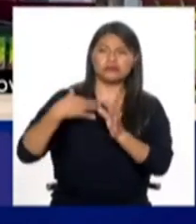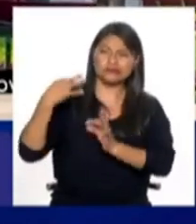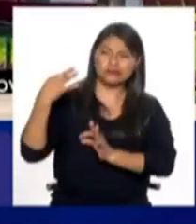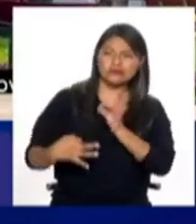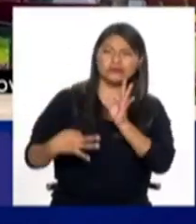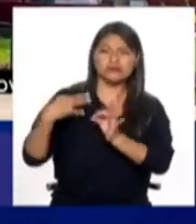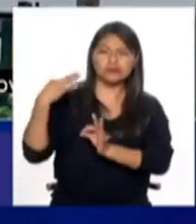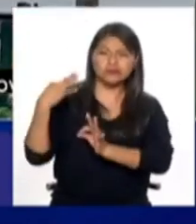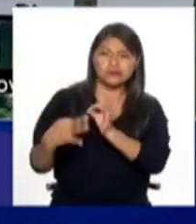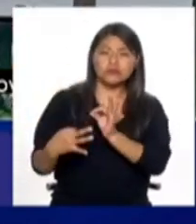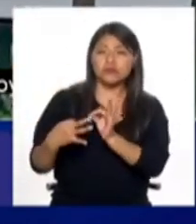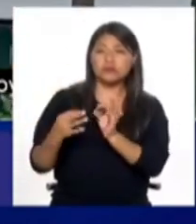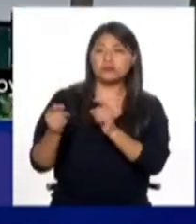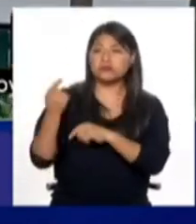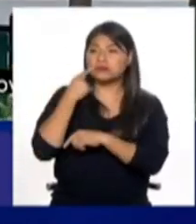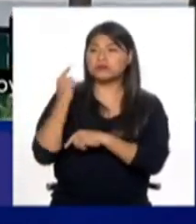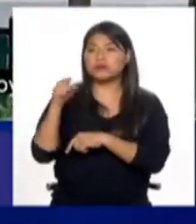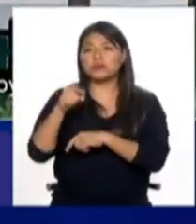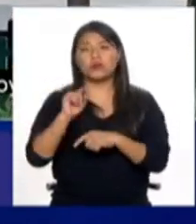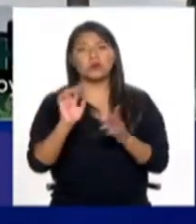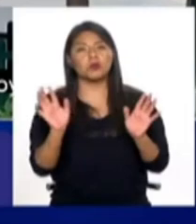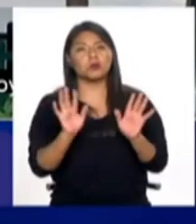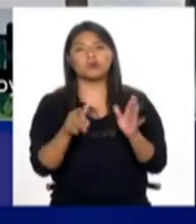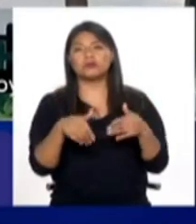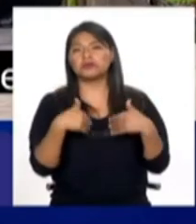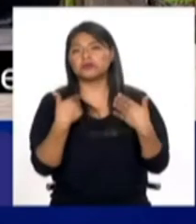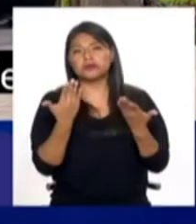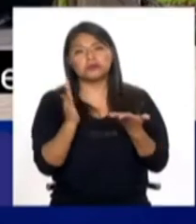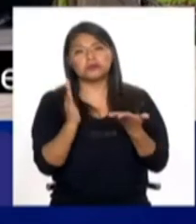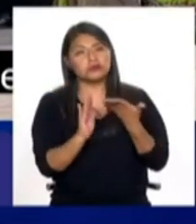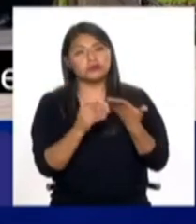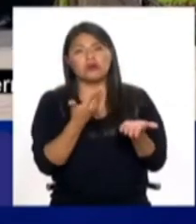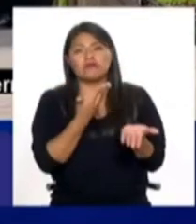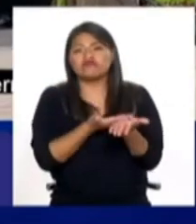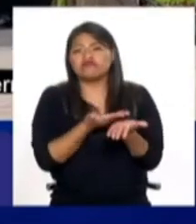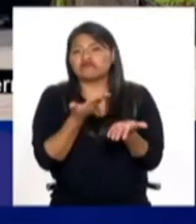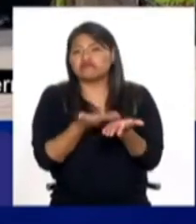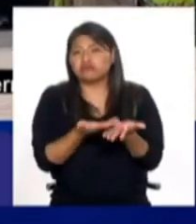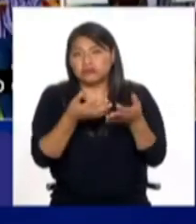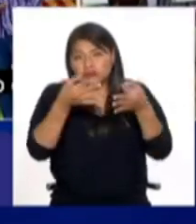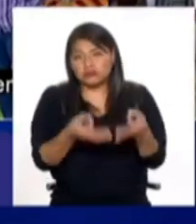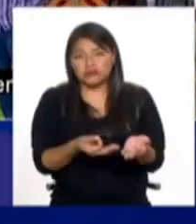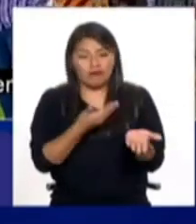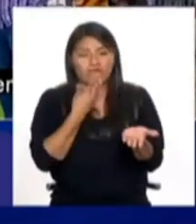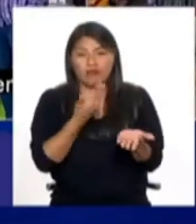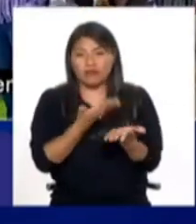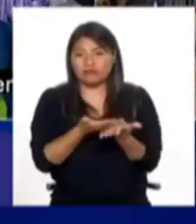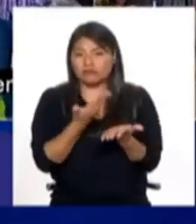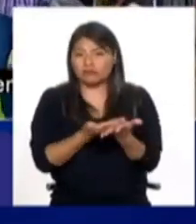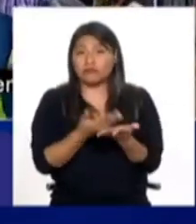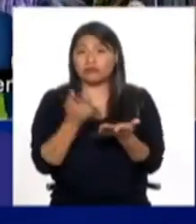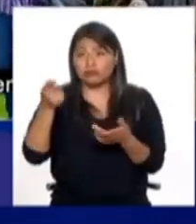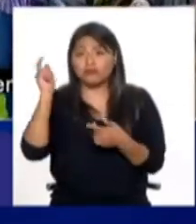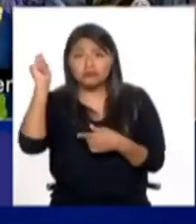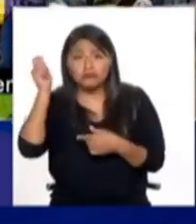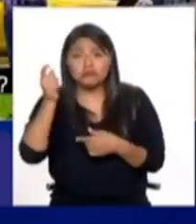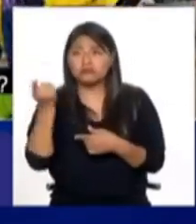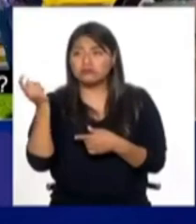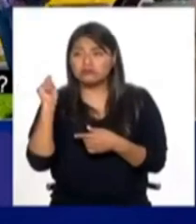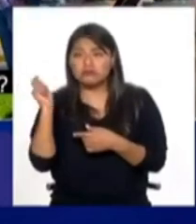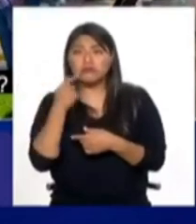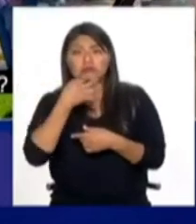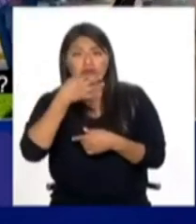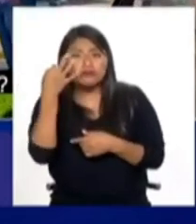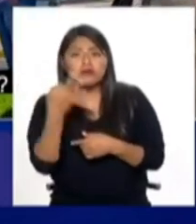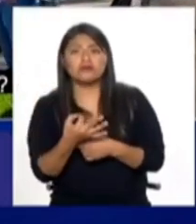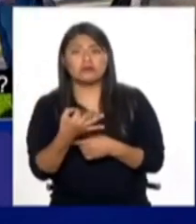y simplemente te dicen que eso no se puede probar de manera suficiente. Cuando hay testigos, cuando se sabe que es verdad,